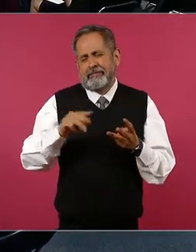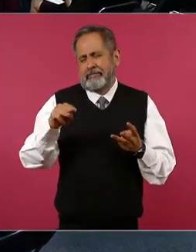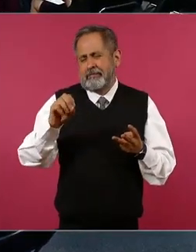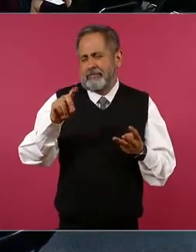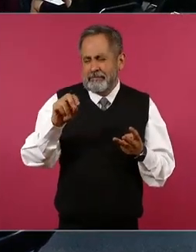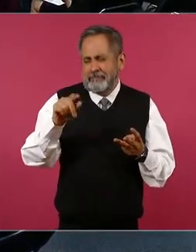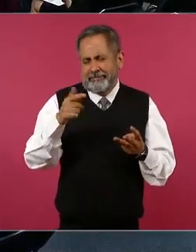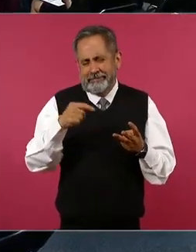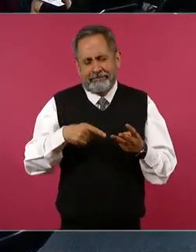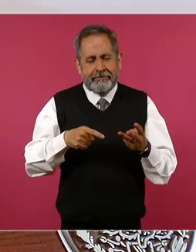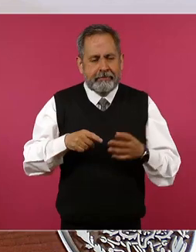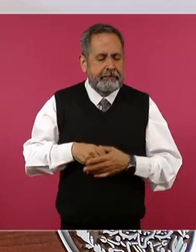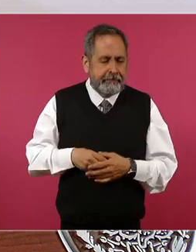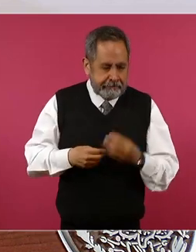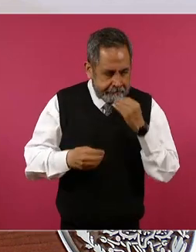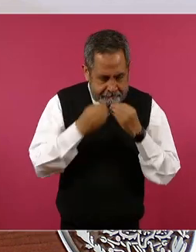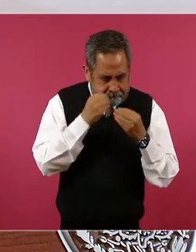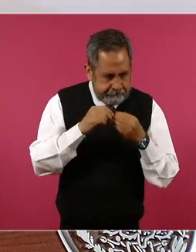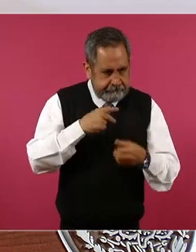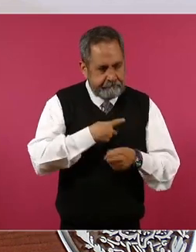y ahí me dejó en